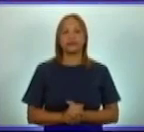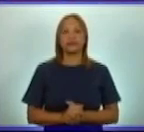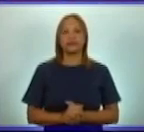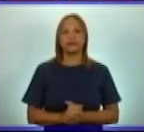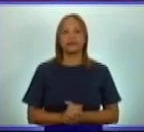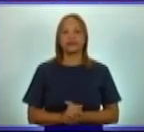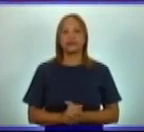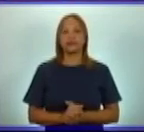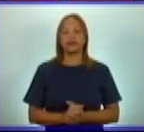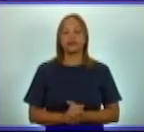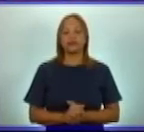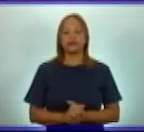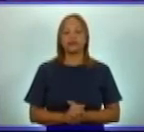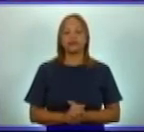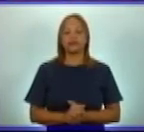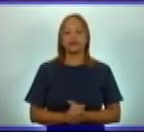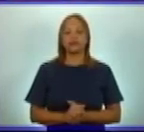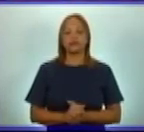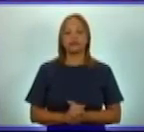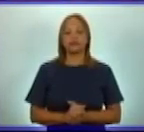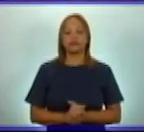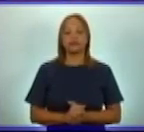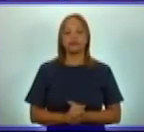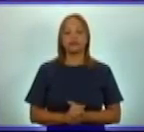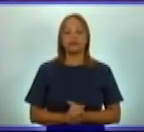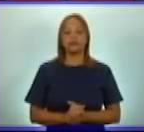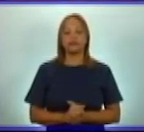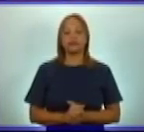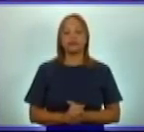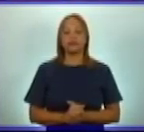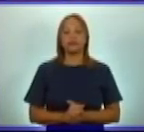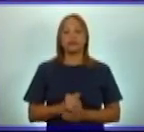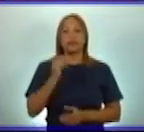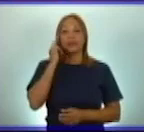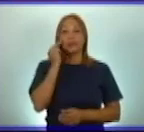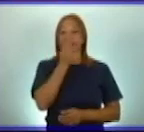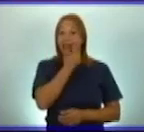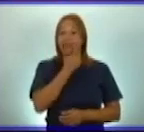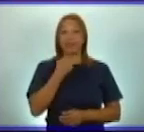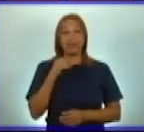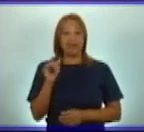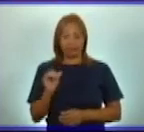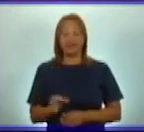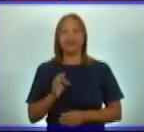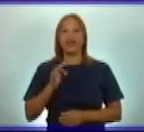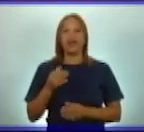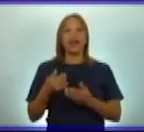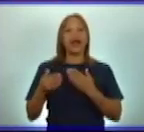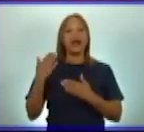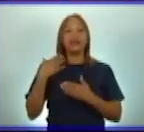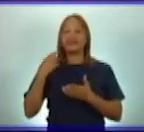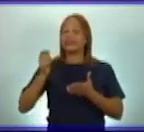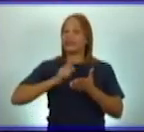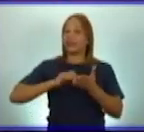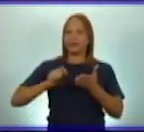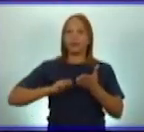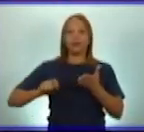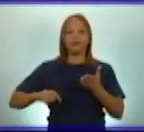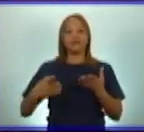También conoces que Martí fue un gran escritor. Desde muy joven